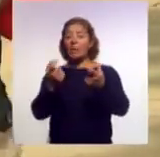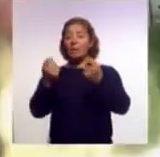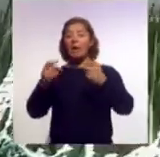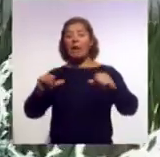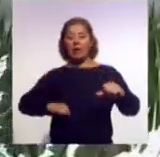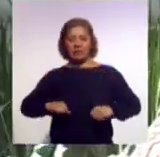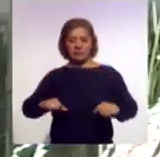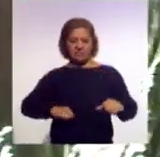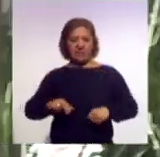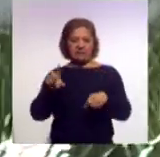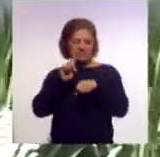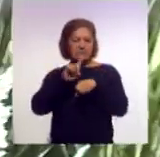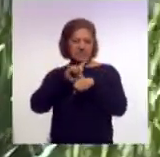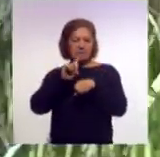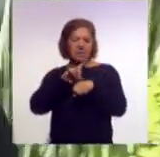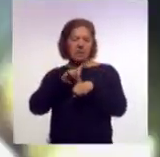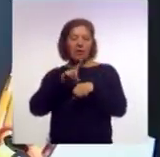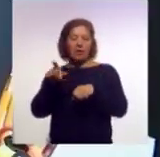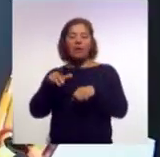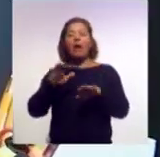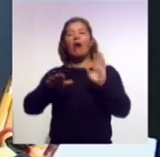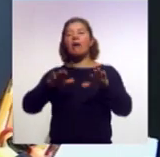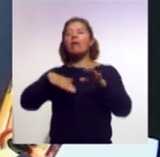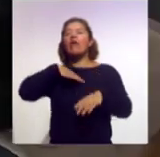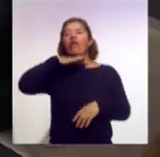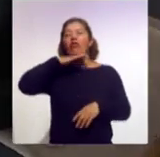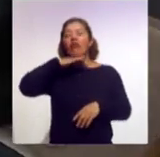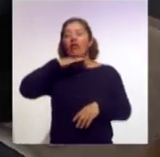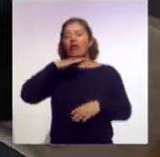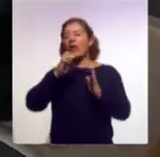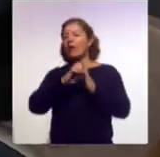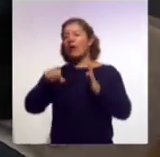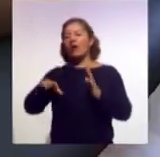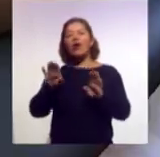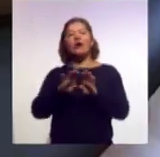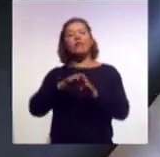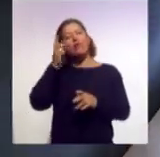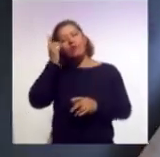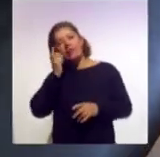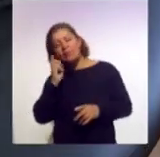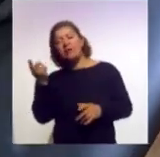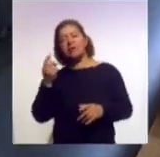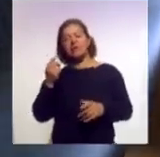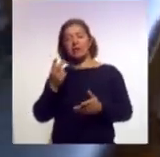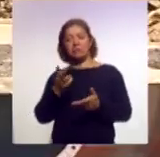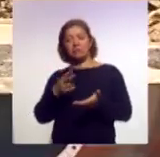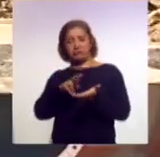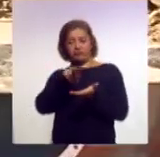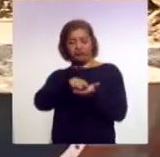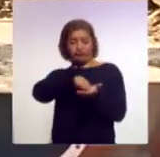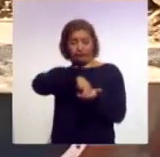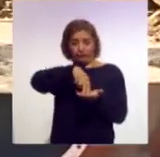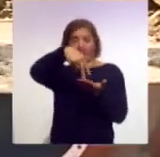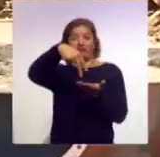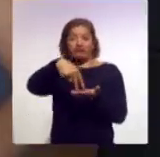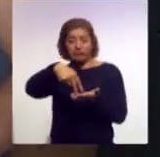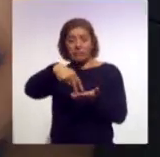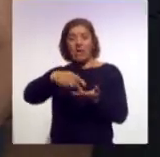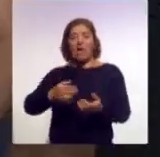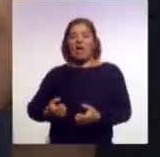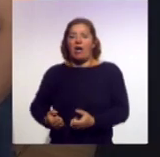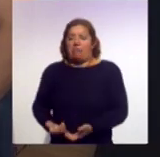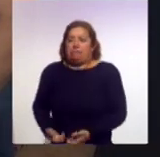la vida cotidiana a las que no les tomamos importancia como las posturas para dormir levantarse de la cama cargar o empujar cosas